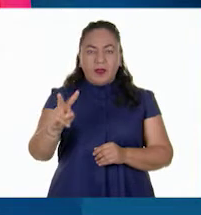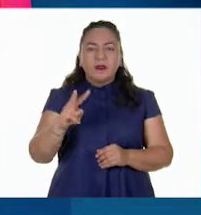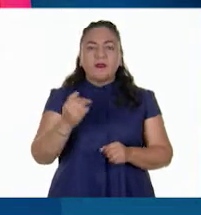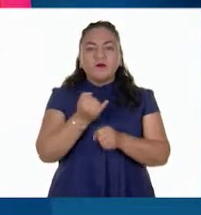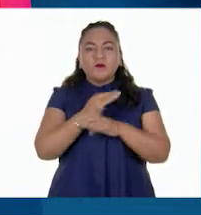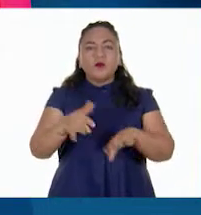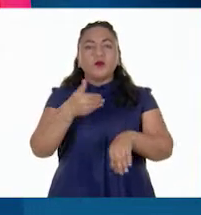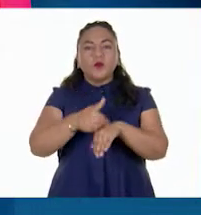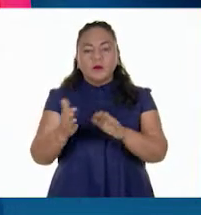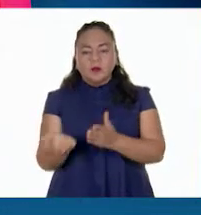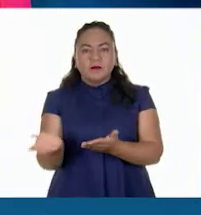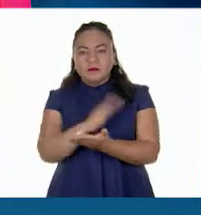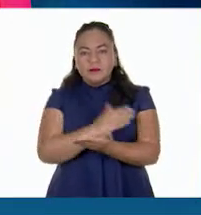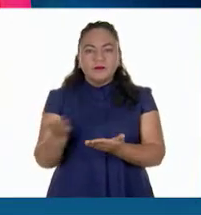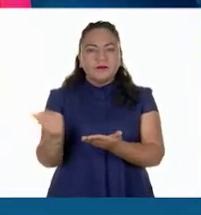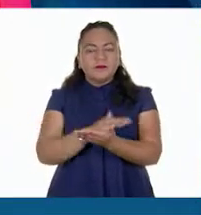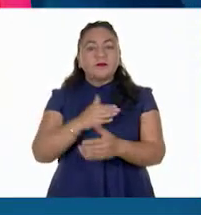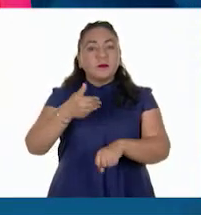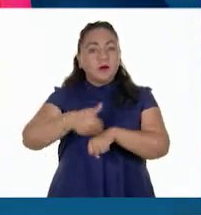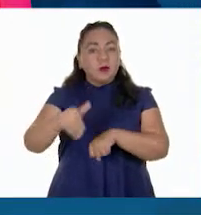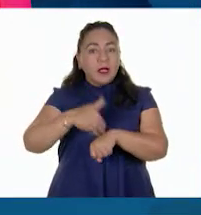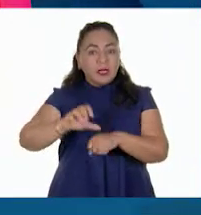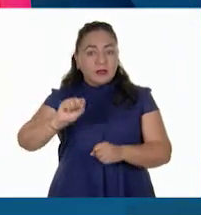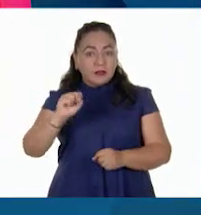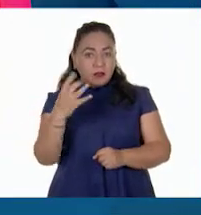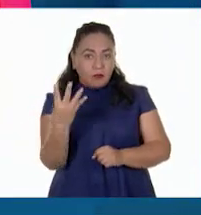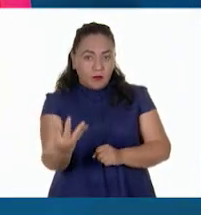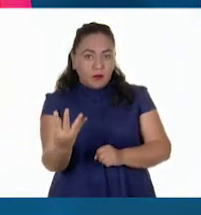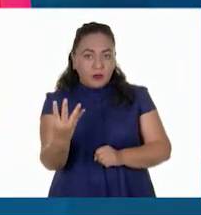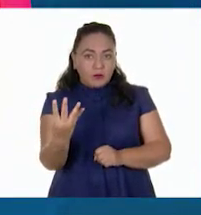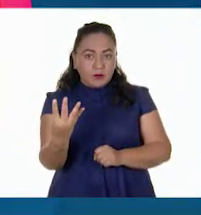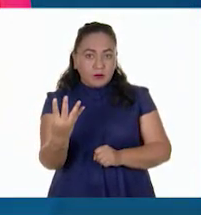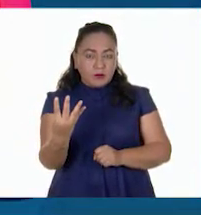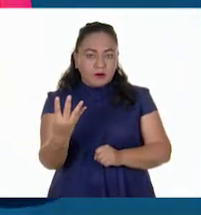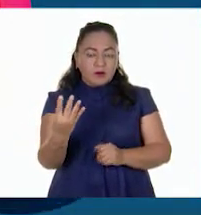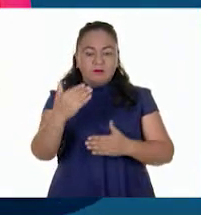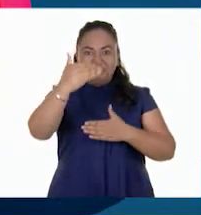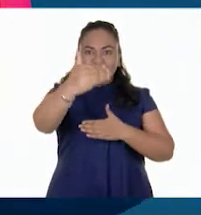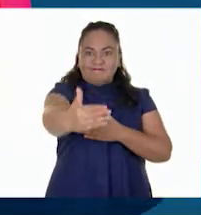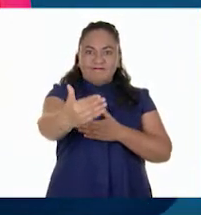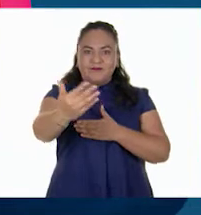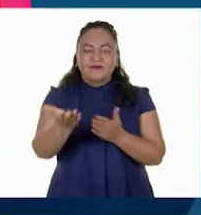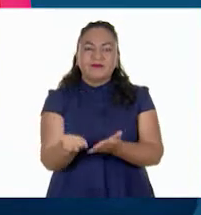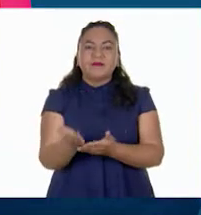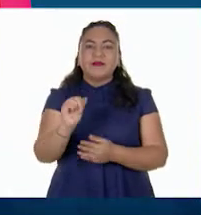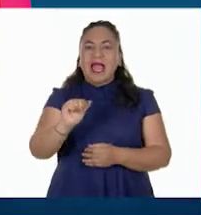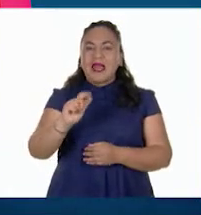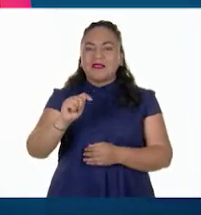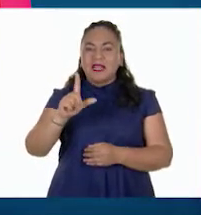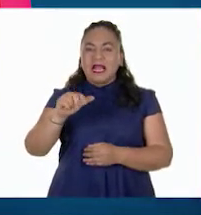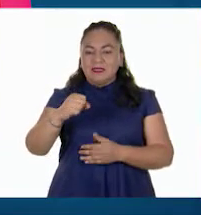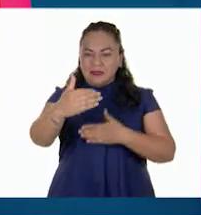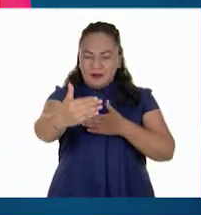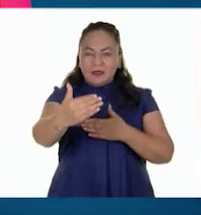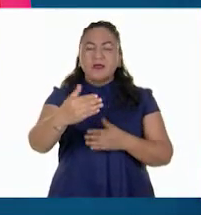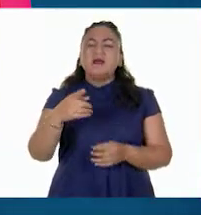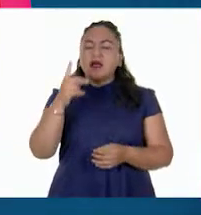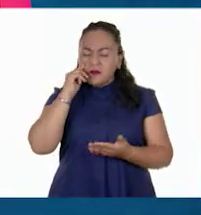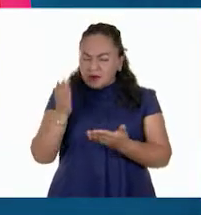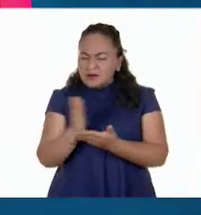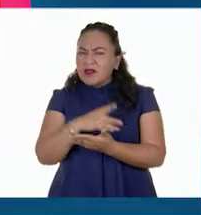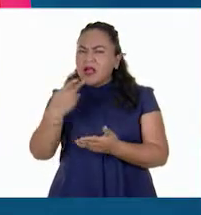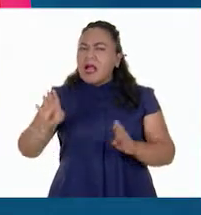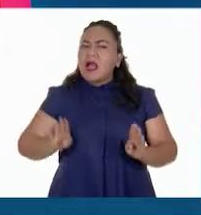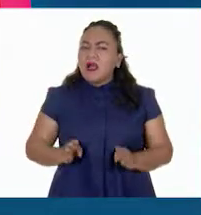información en la página 64 del Atlas. Ale, ¿me dices, por favor, a qué vegetación